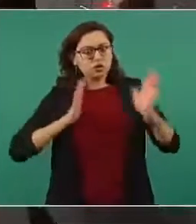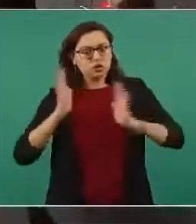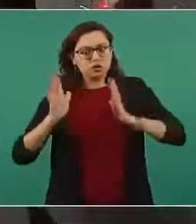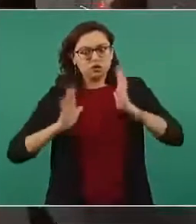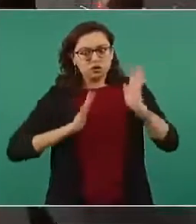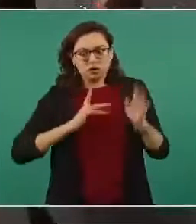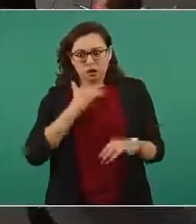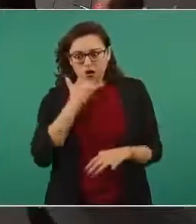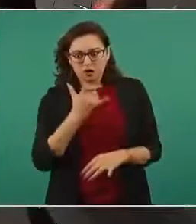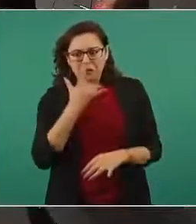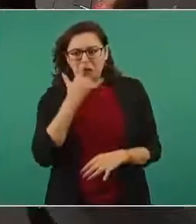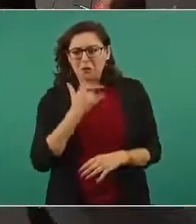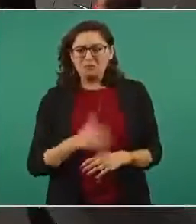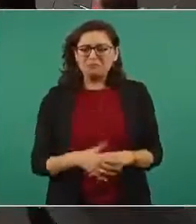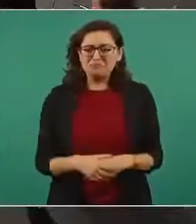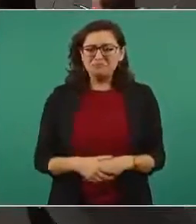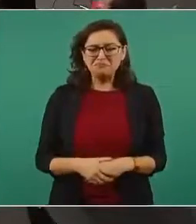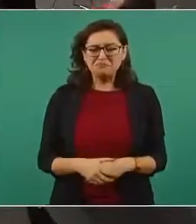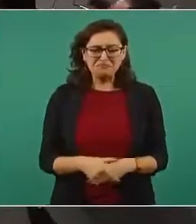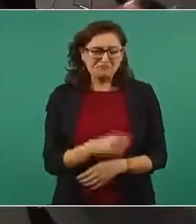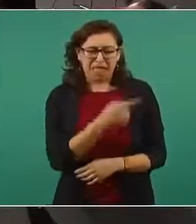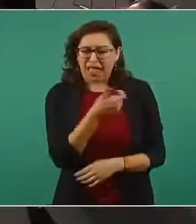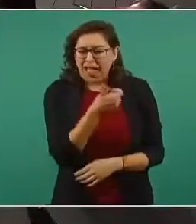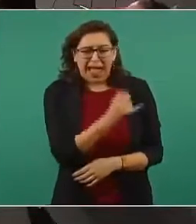comportamiento.